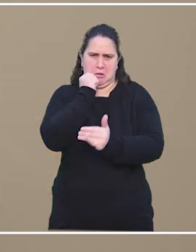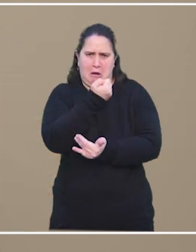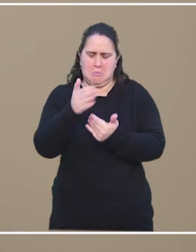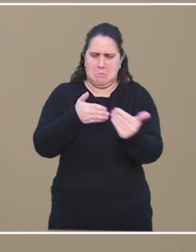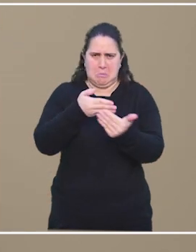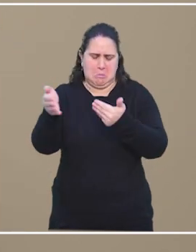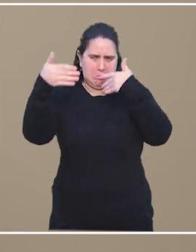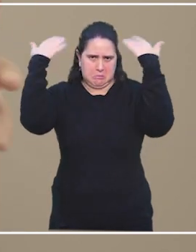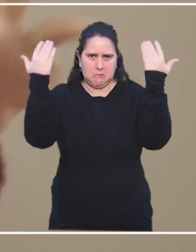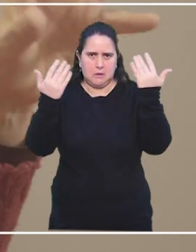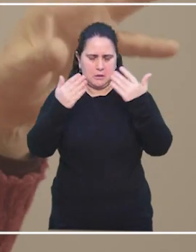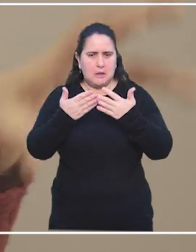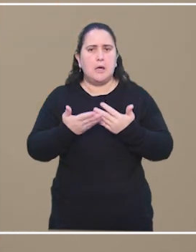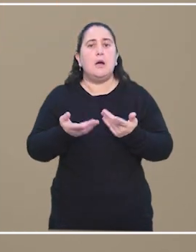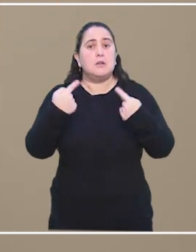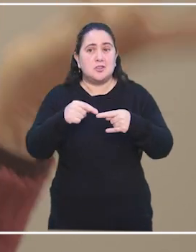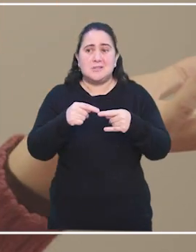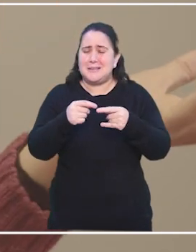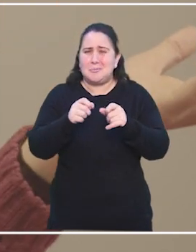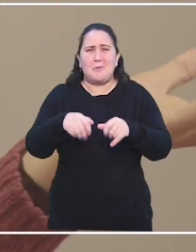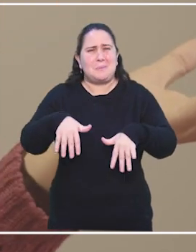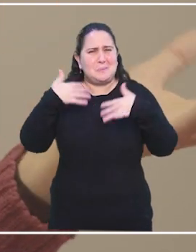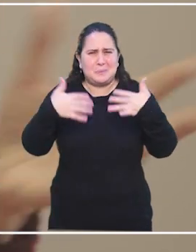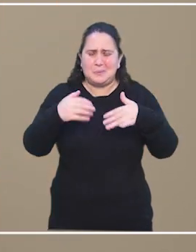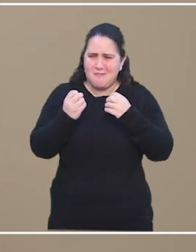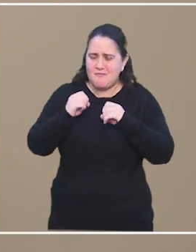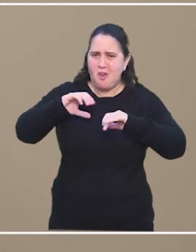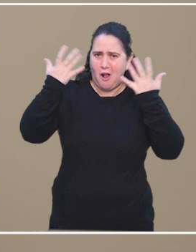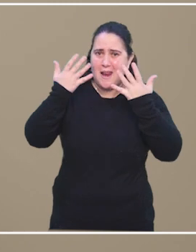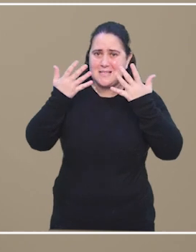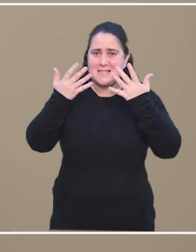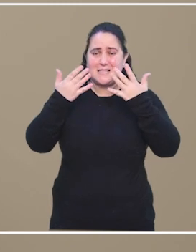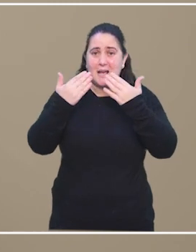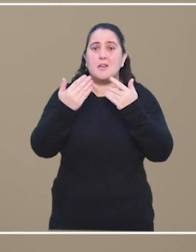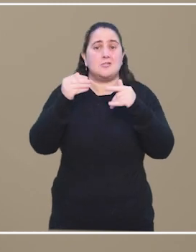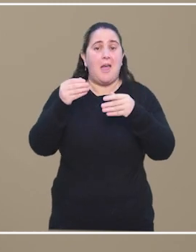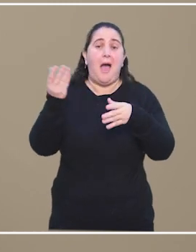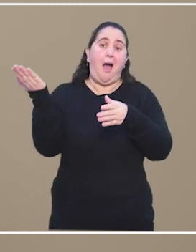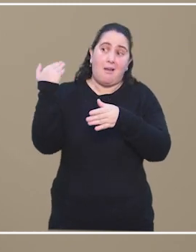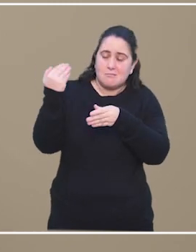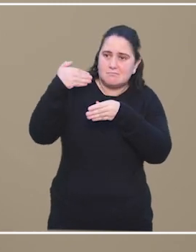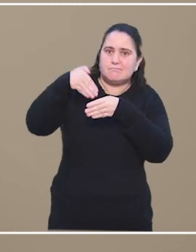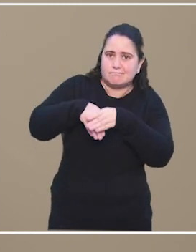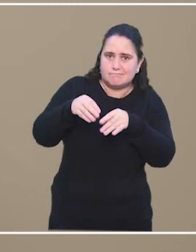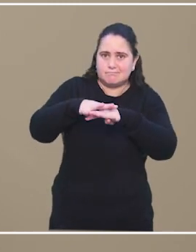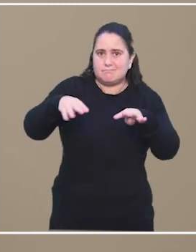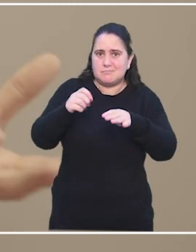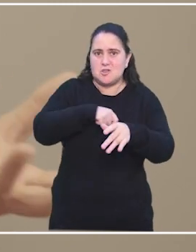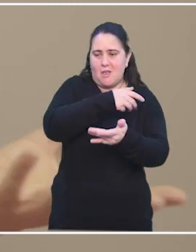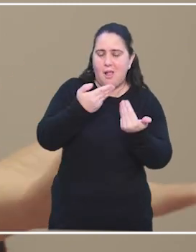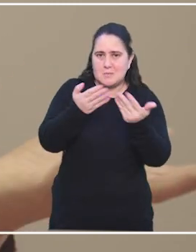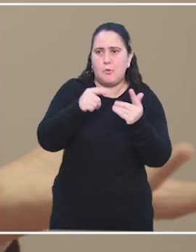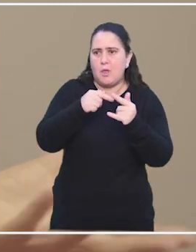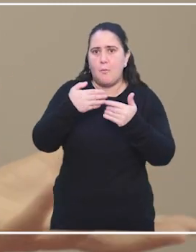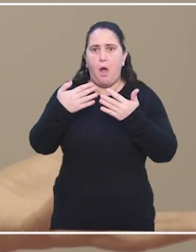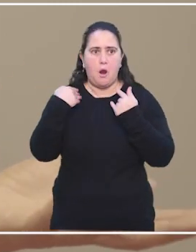anónimo, se desbordó de las redes sociales y terminó formando parte de la